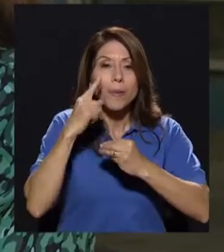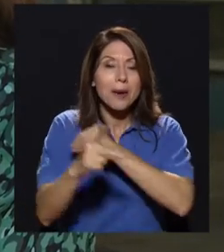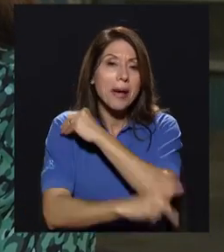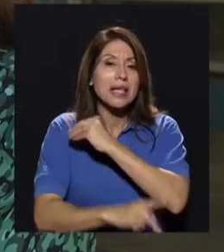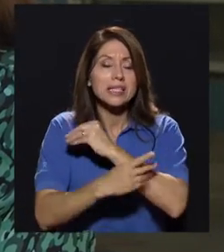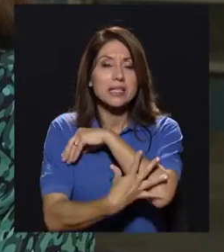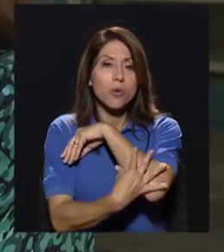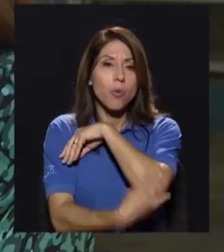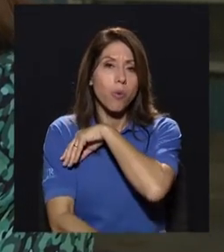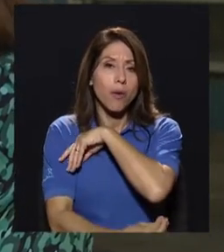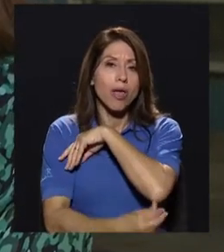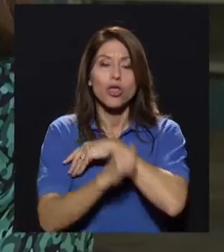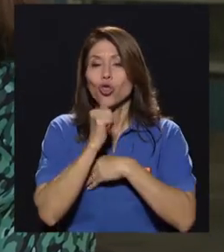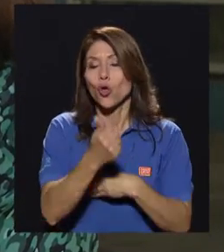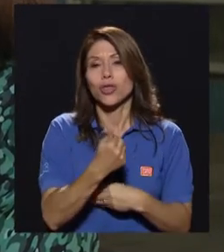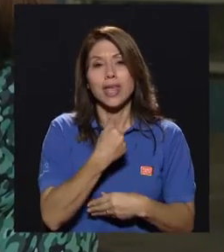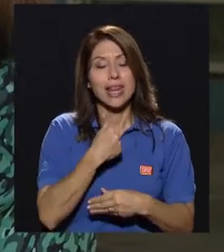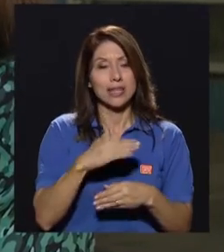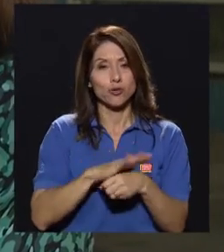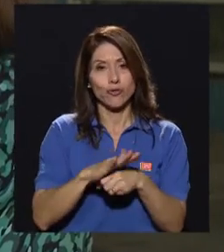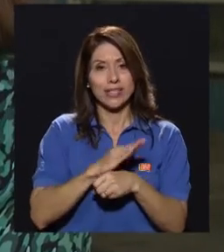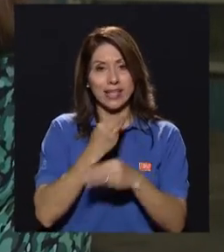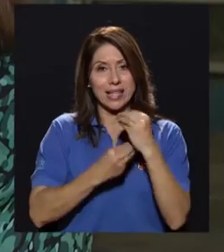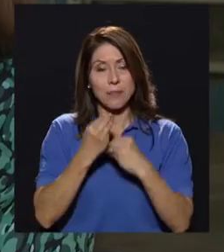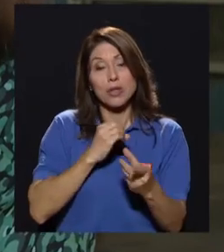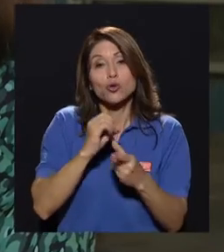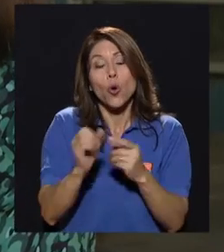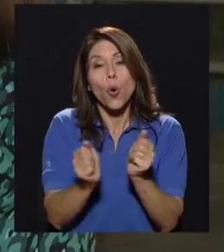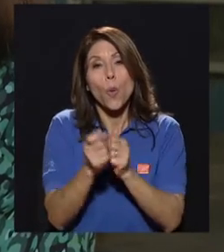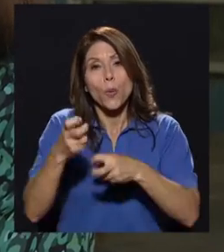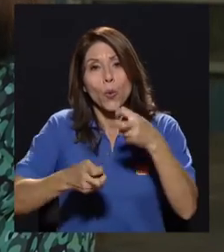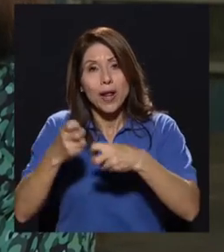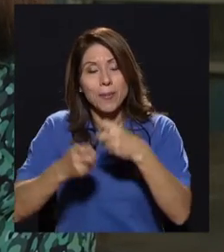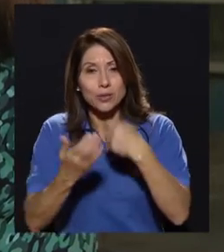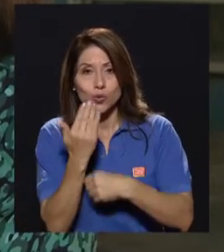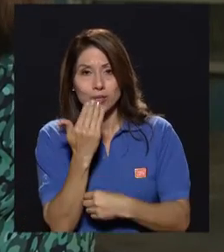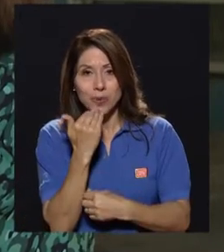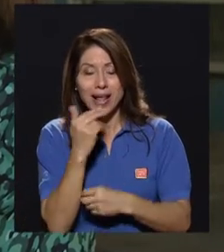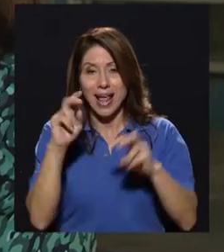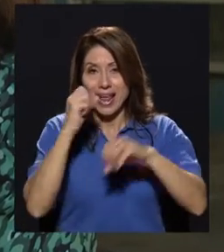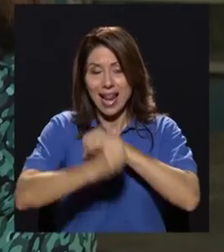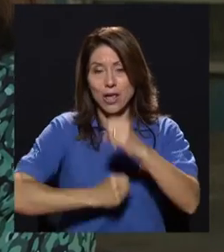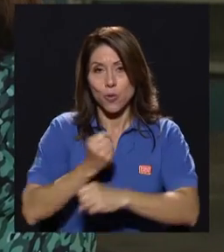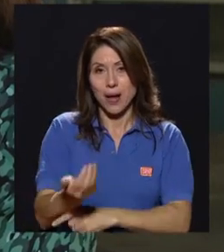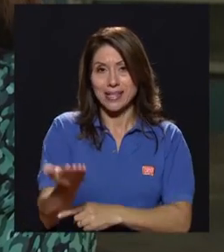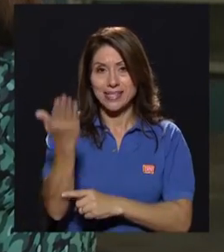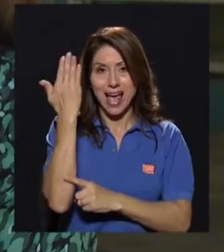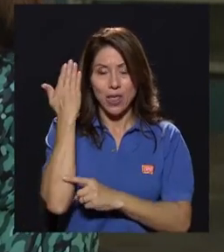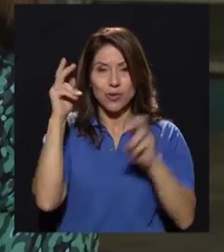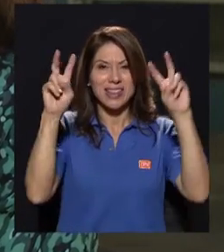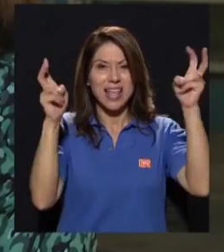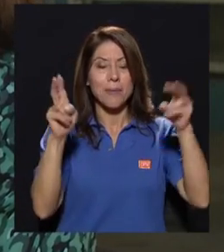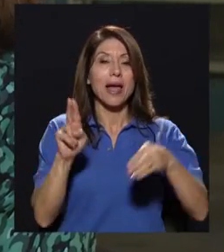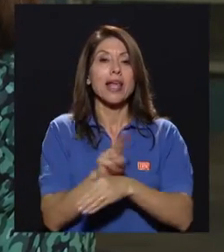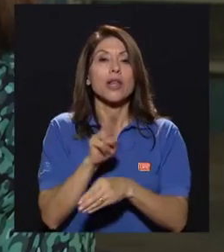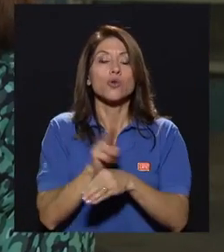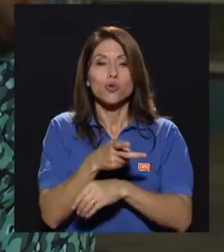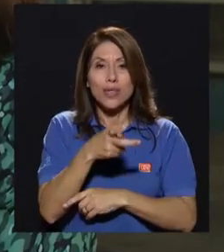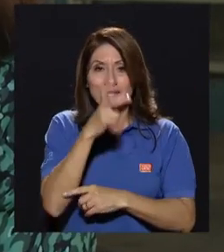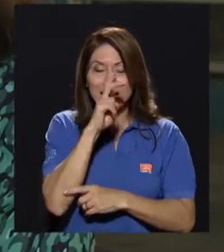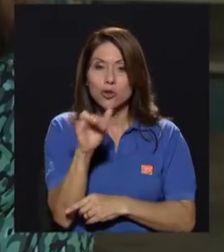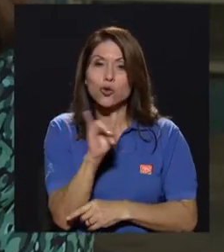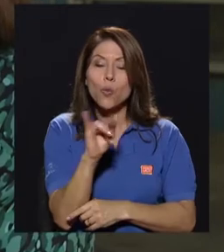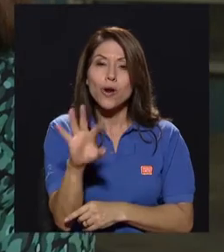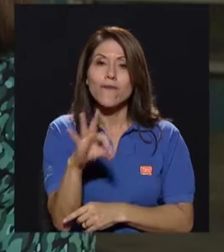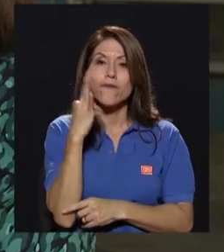tienen suficientes alimentos o tienen problemas nutricionales. El año pasado el tema fue el uso de insectos como una fuente importante de